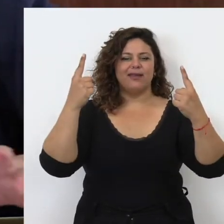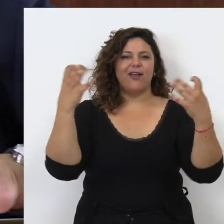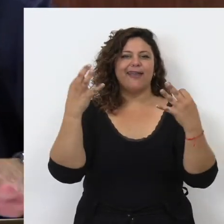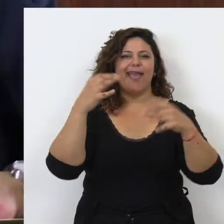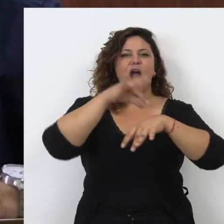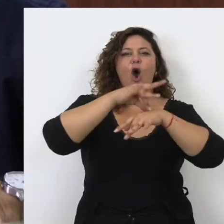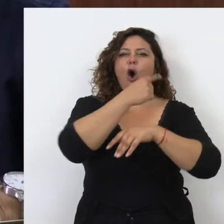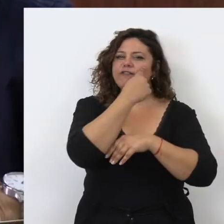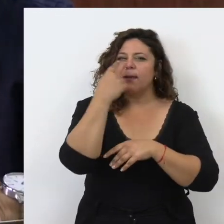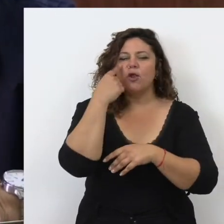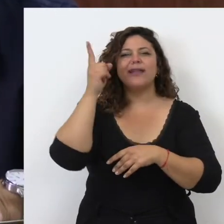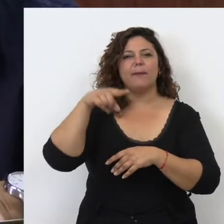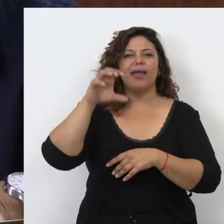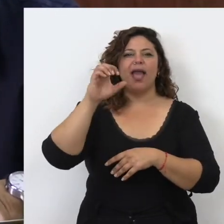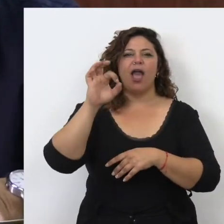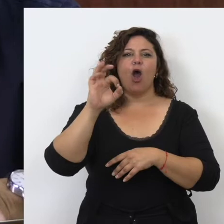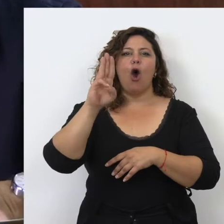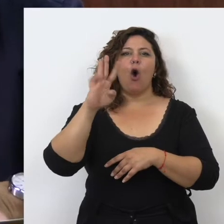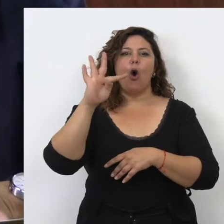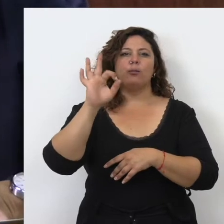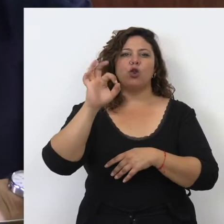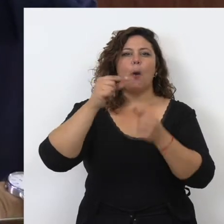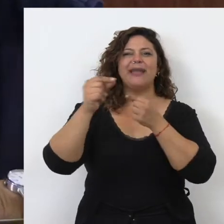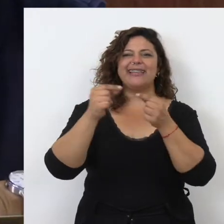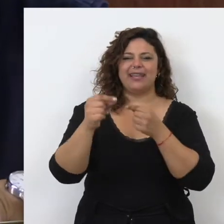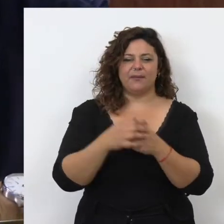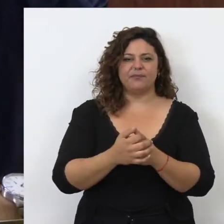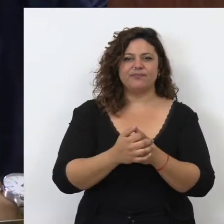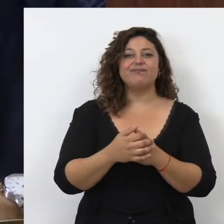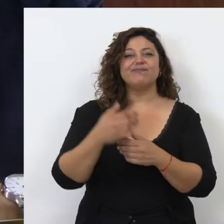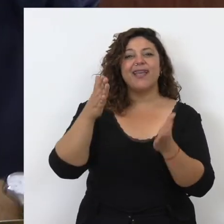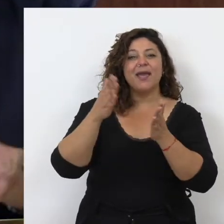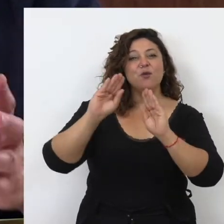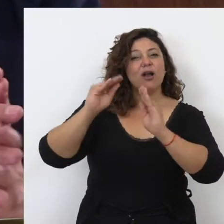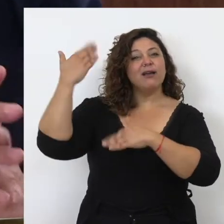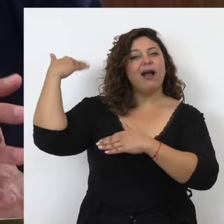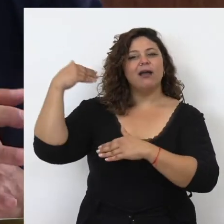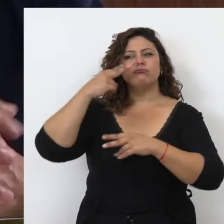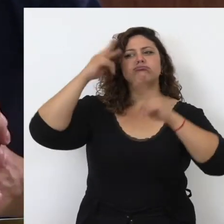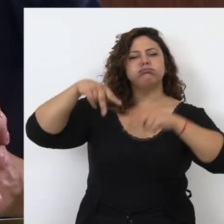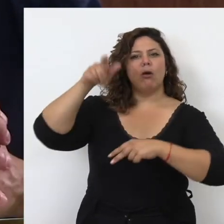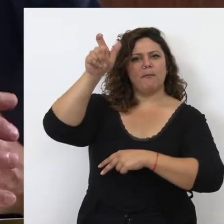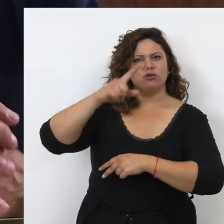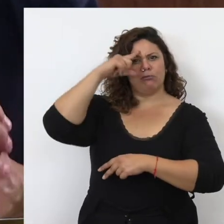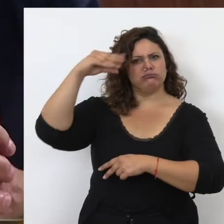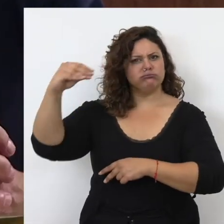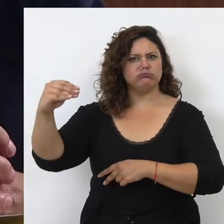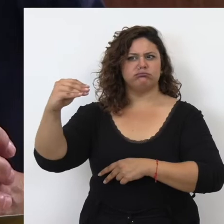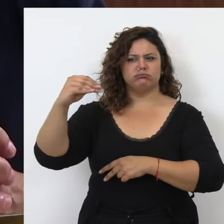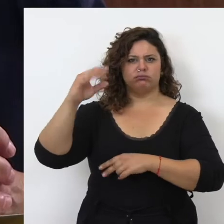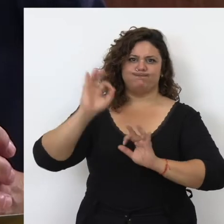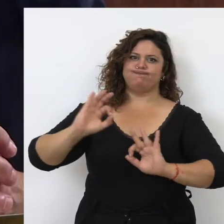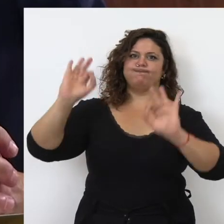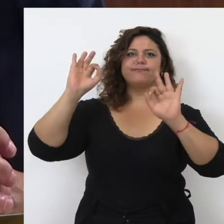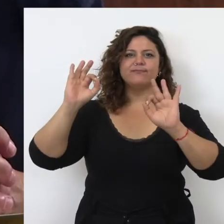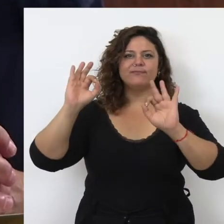oftalmología y también de la optometría. En su época, Alacén era reconocido como un intelectual y sabio de